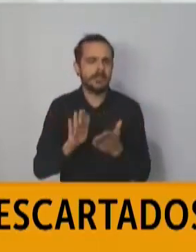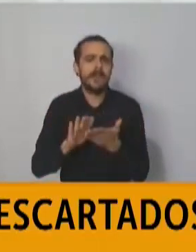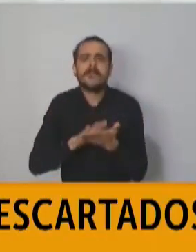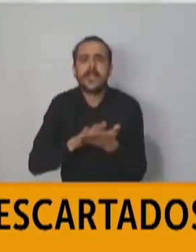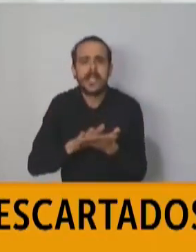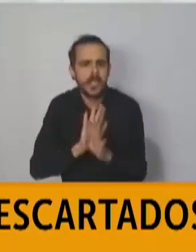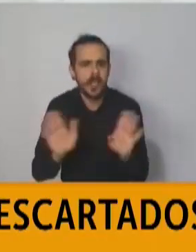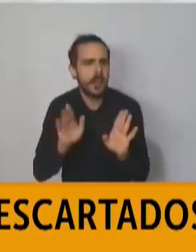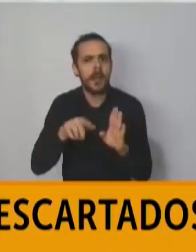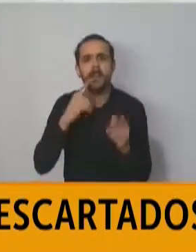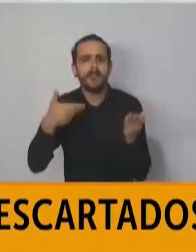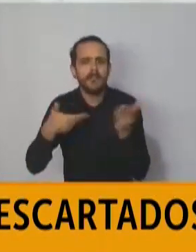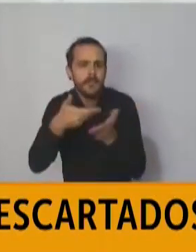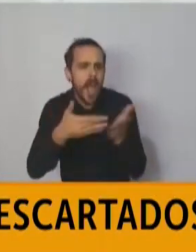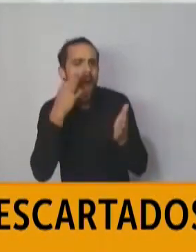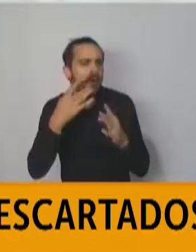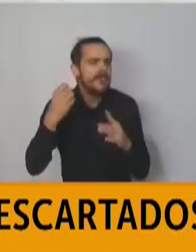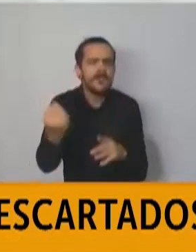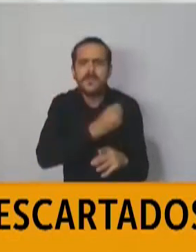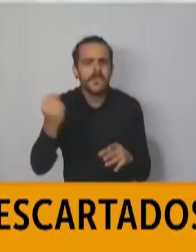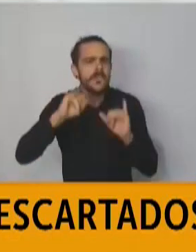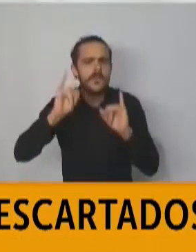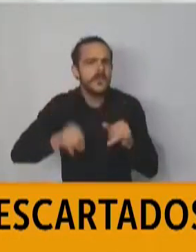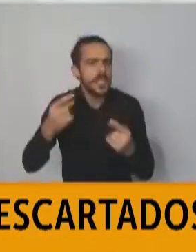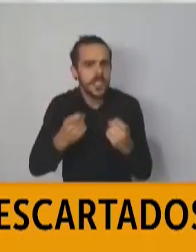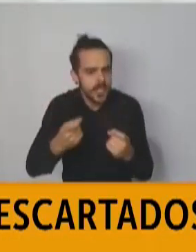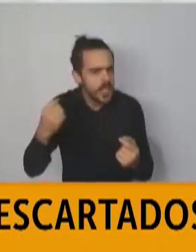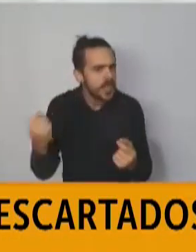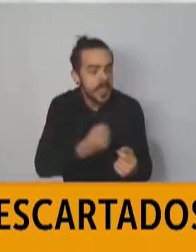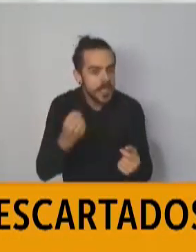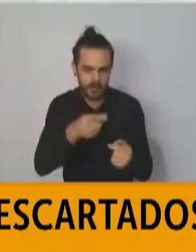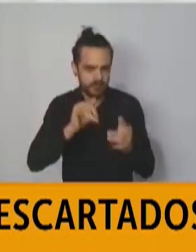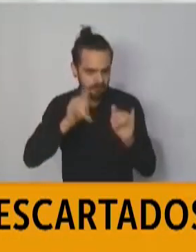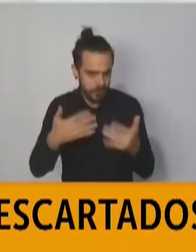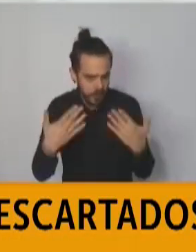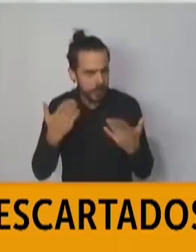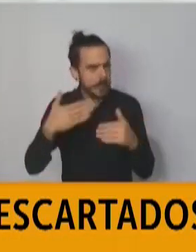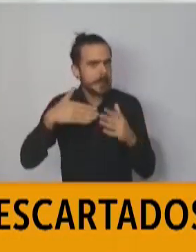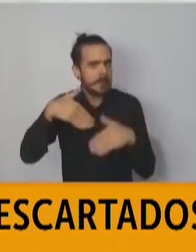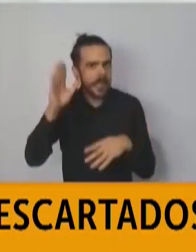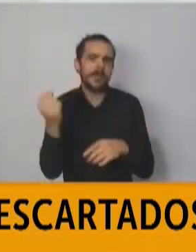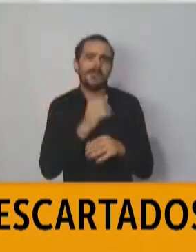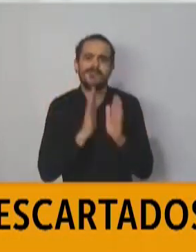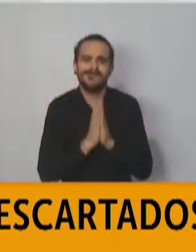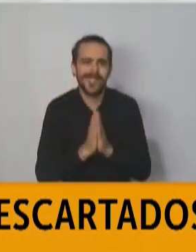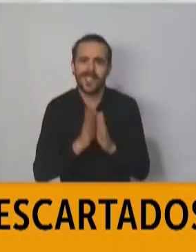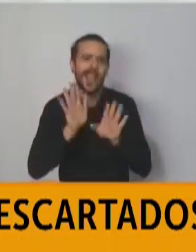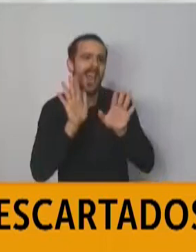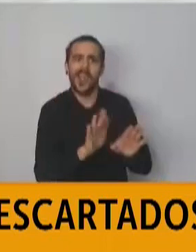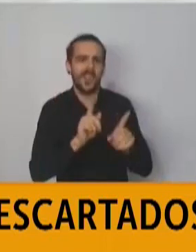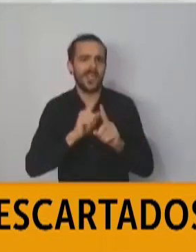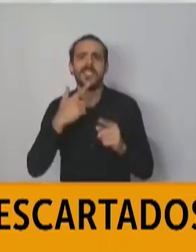adelante nuestra propuesta que busca que al menos por este primer periodo que va hasta el 31 de marzo, haya una